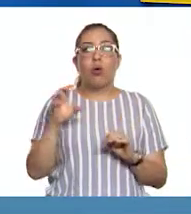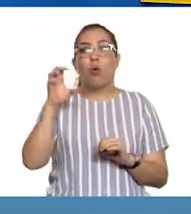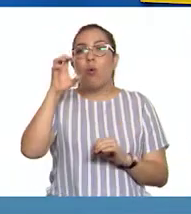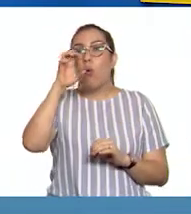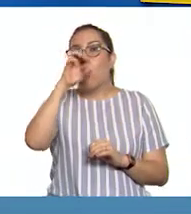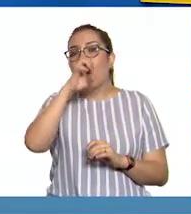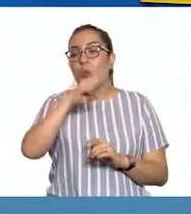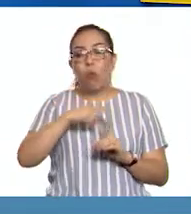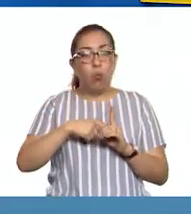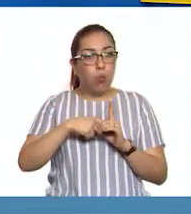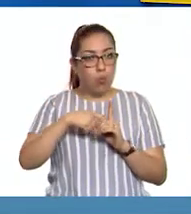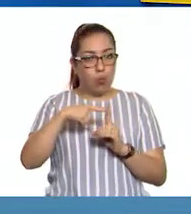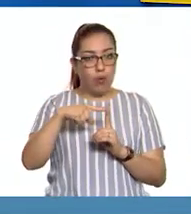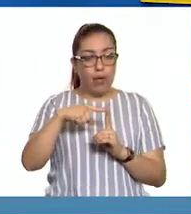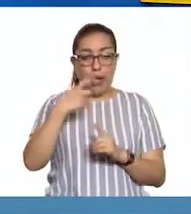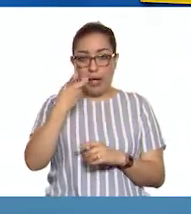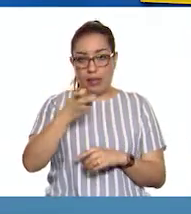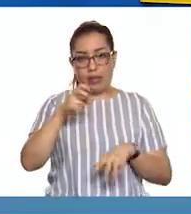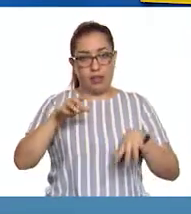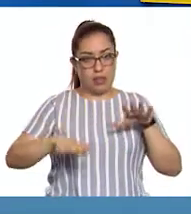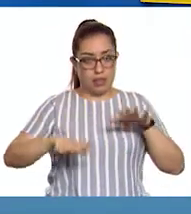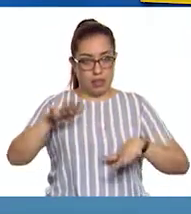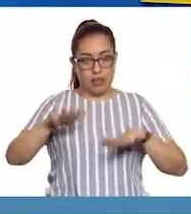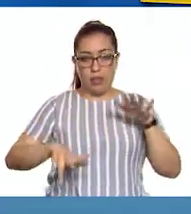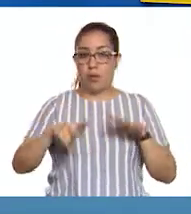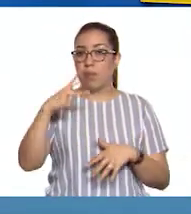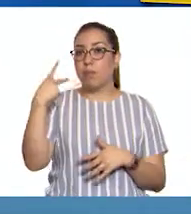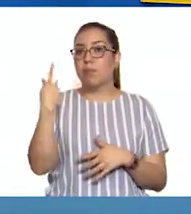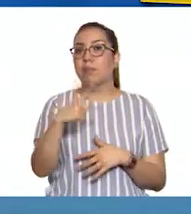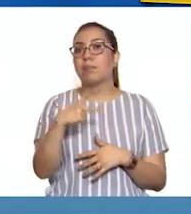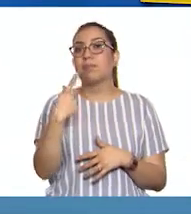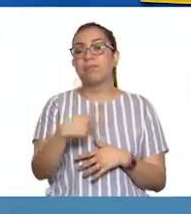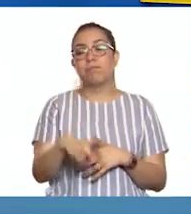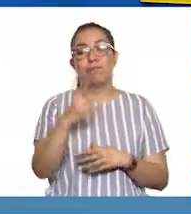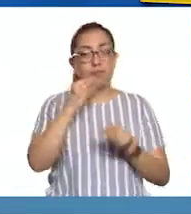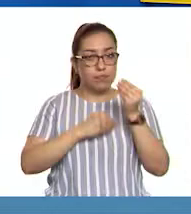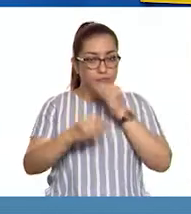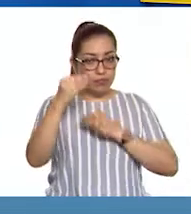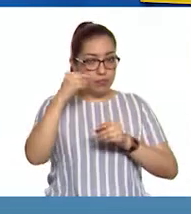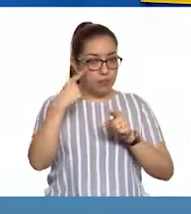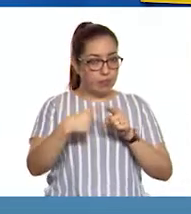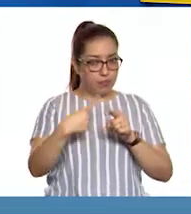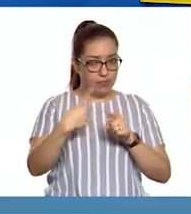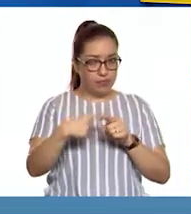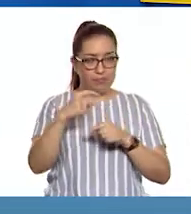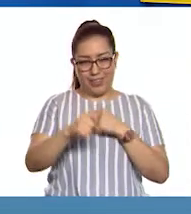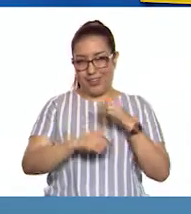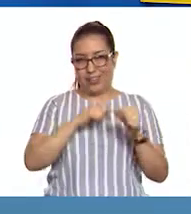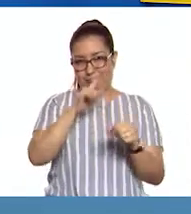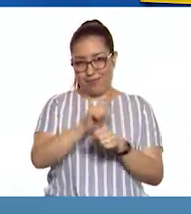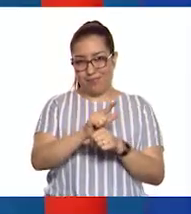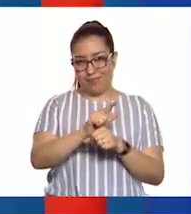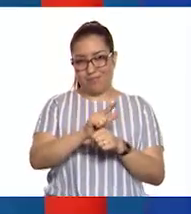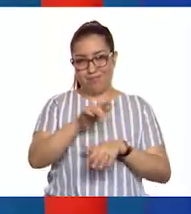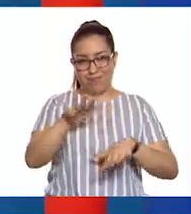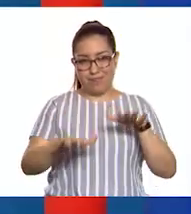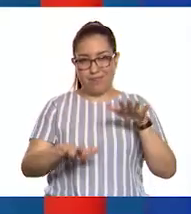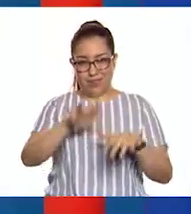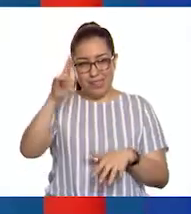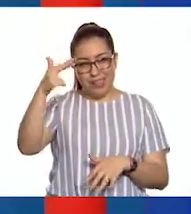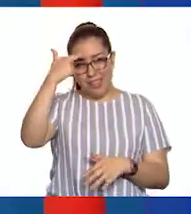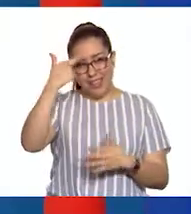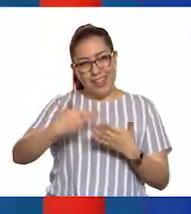descomponedores del ecosistema y de las cadenas alimentarias. ¿Recuerdan que eso ya lo estudiamos antes? Sí,